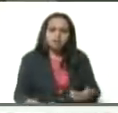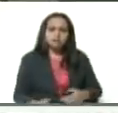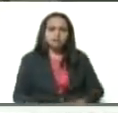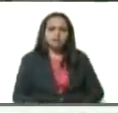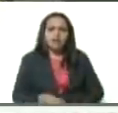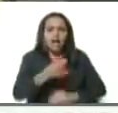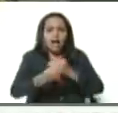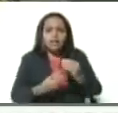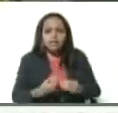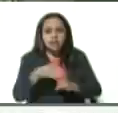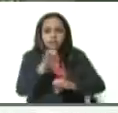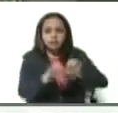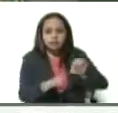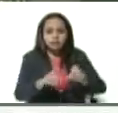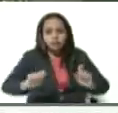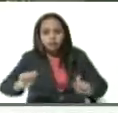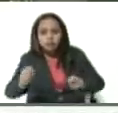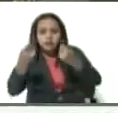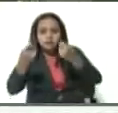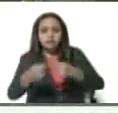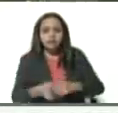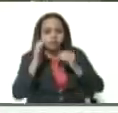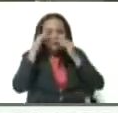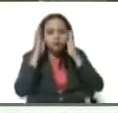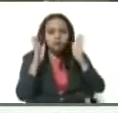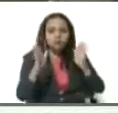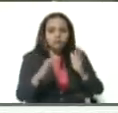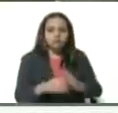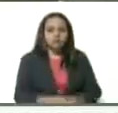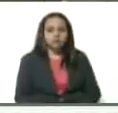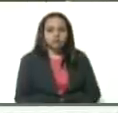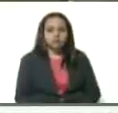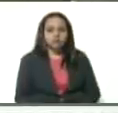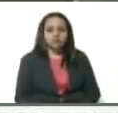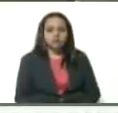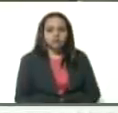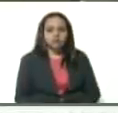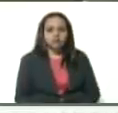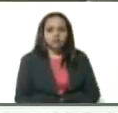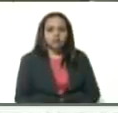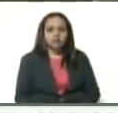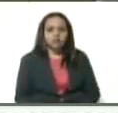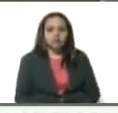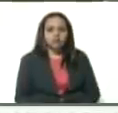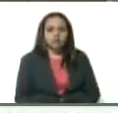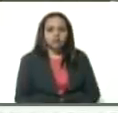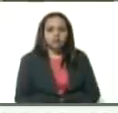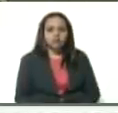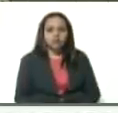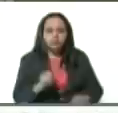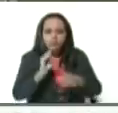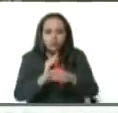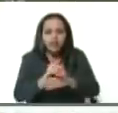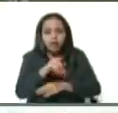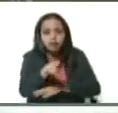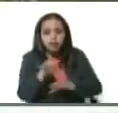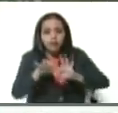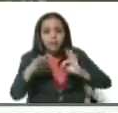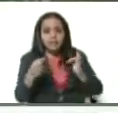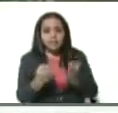hacerle la prueba, para curarlo, para atenderlo y para proteger a su familia.